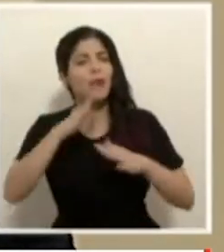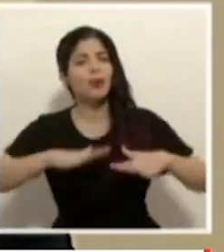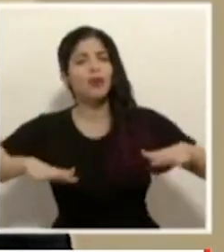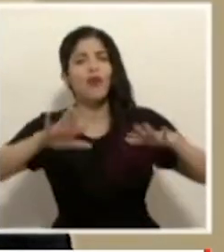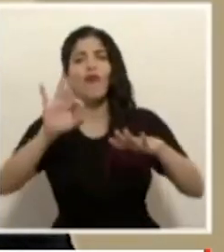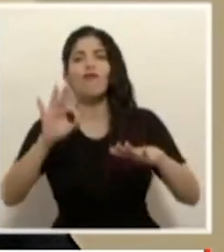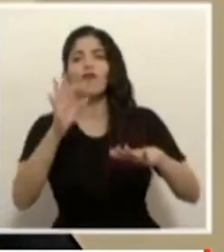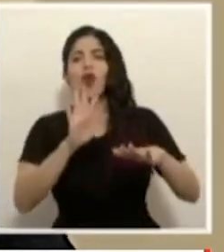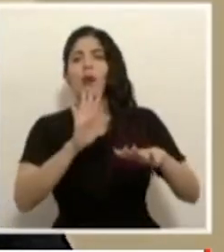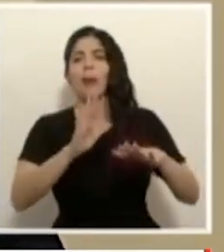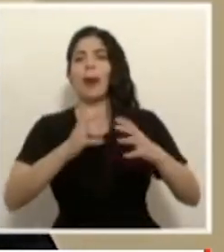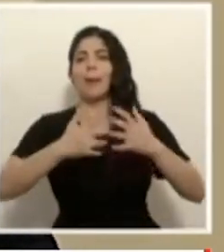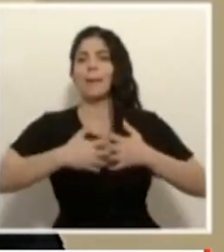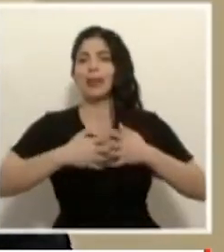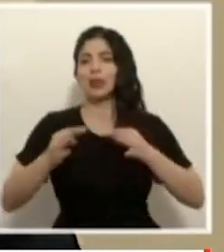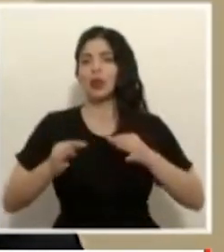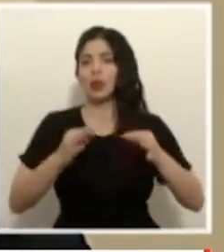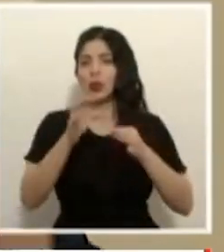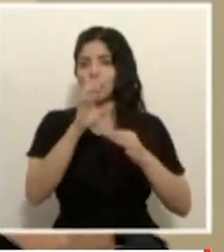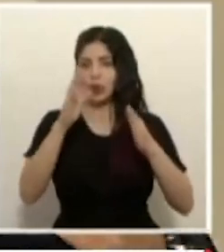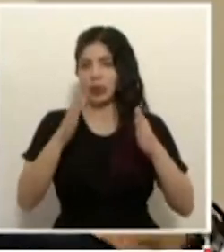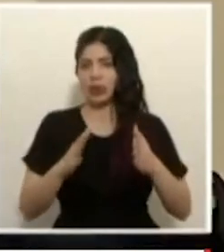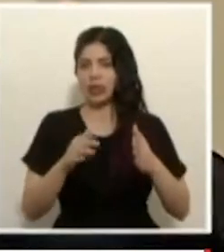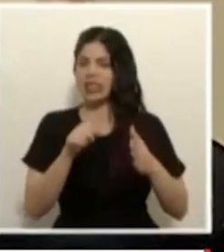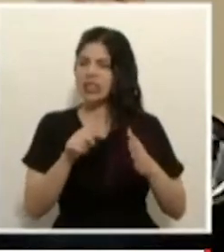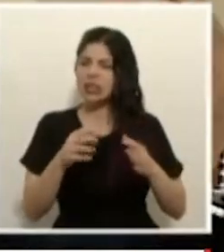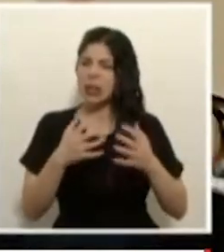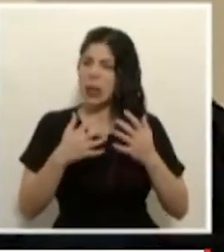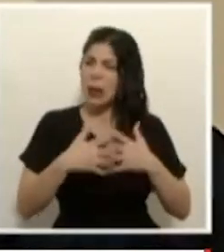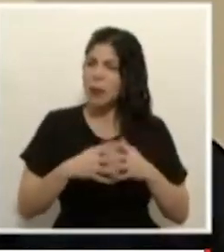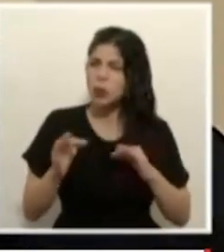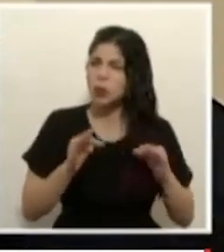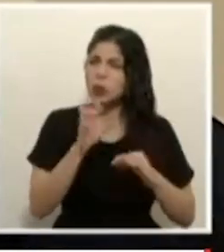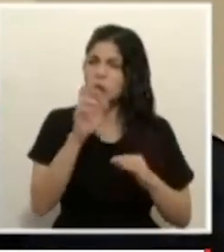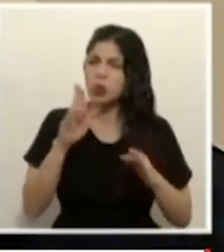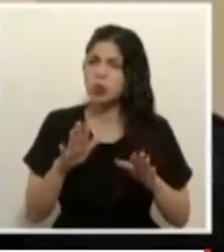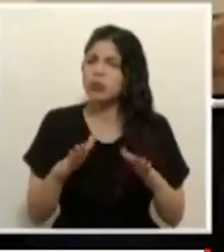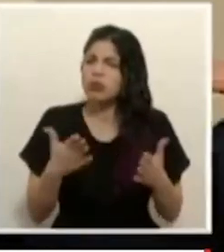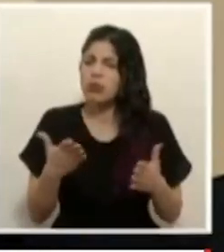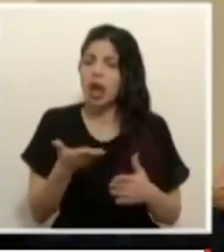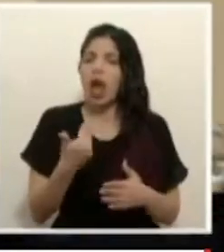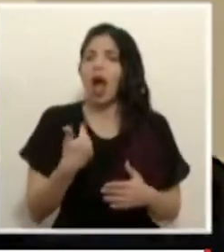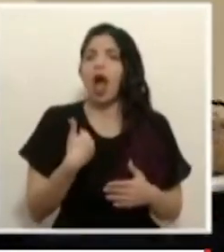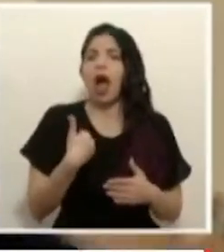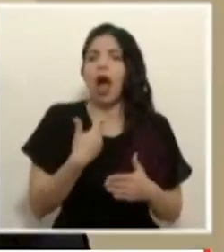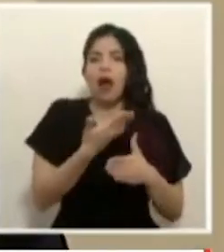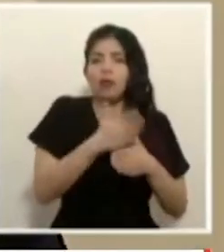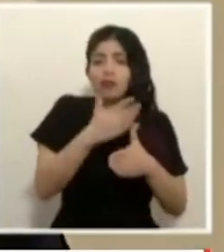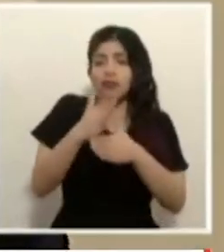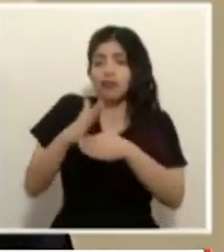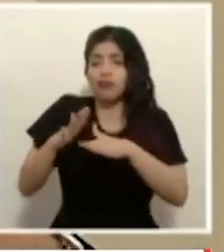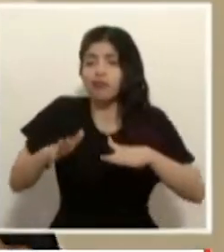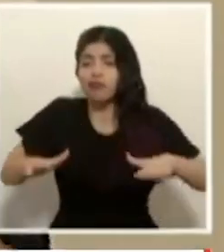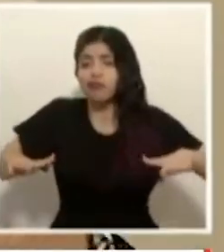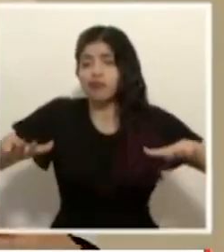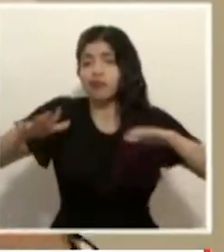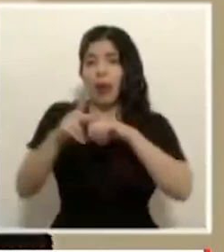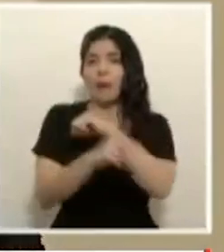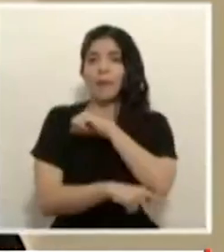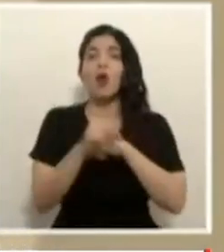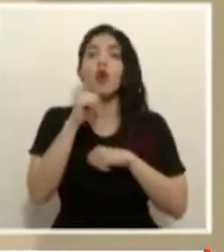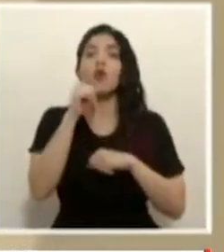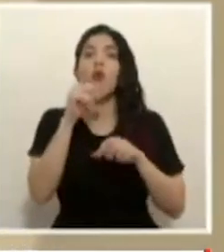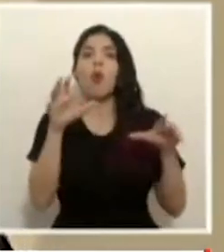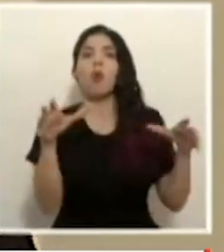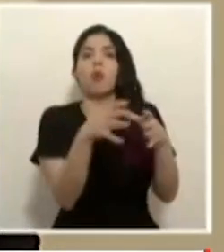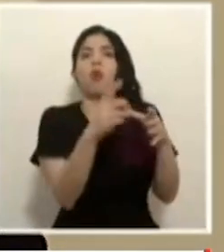costarricense la industria turística costarricense tiene primero que todo distribución a lo largo y ancho del país no está concentrada